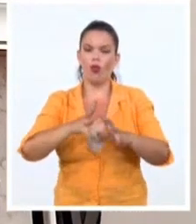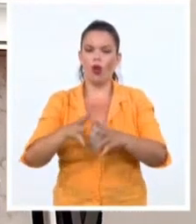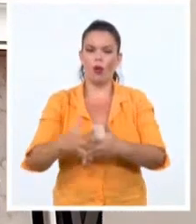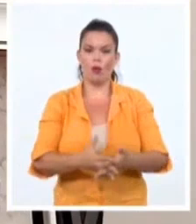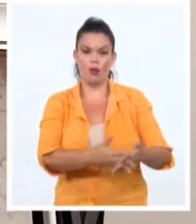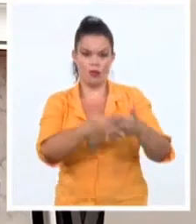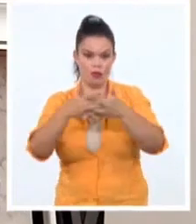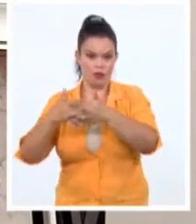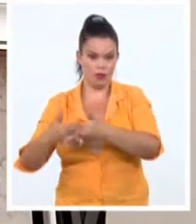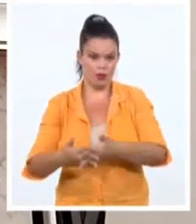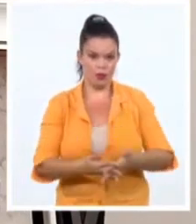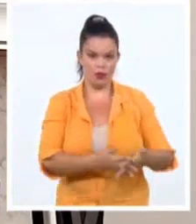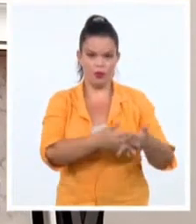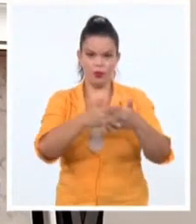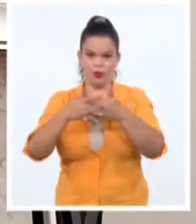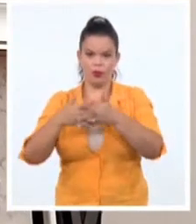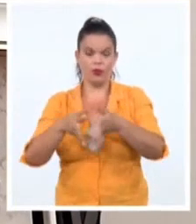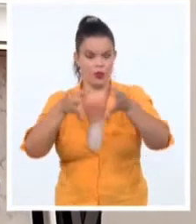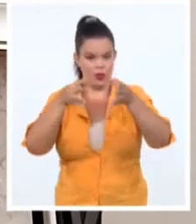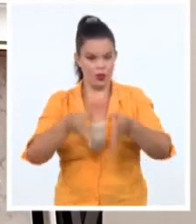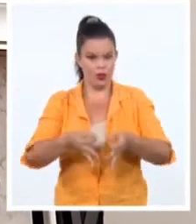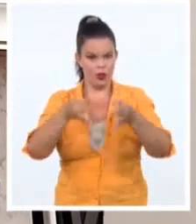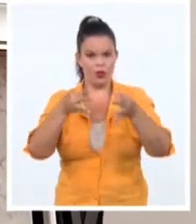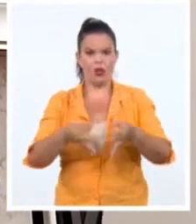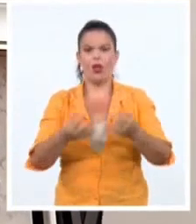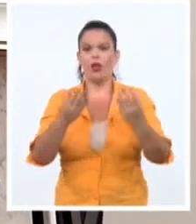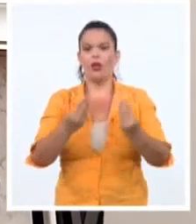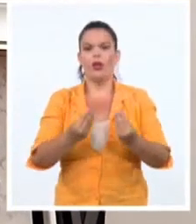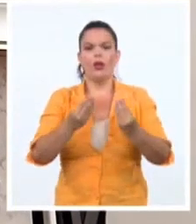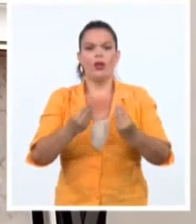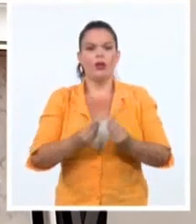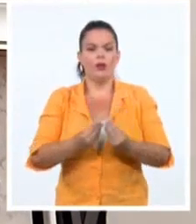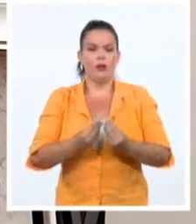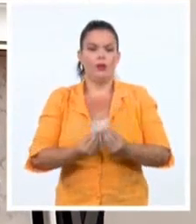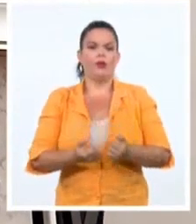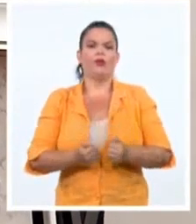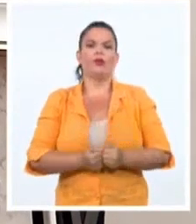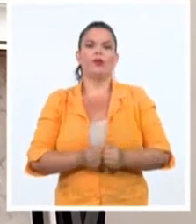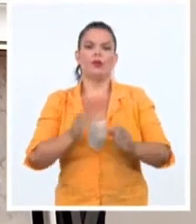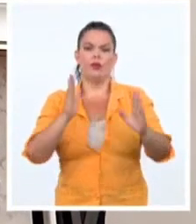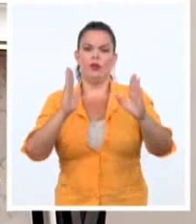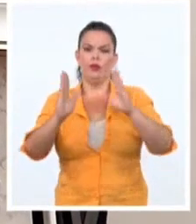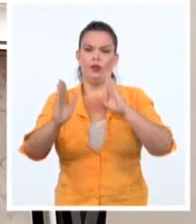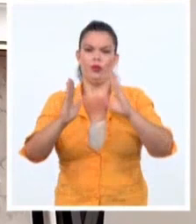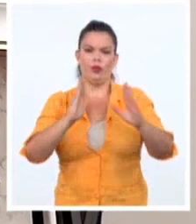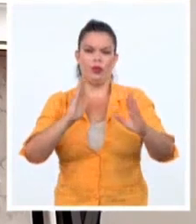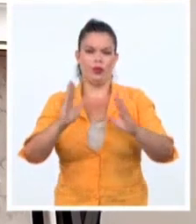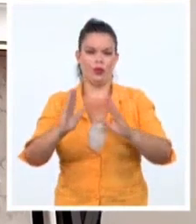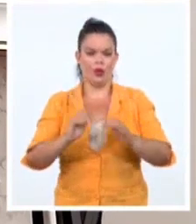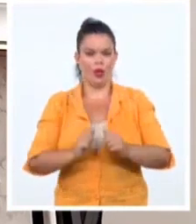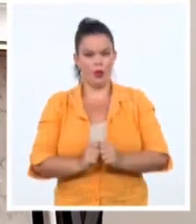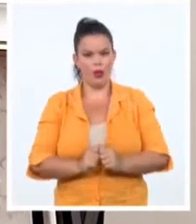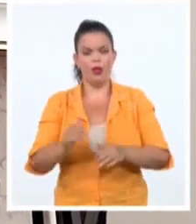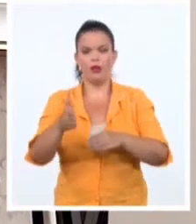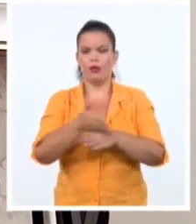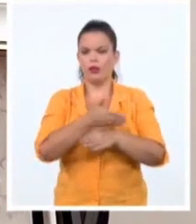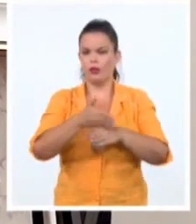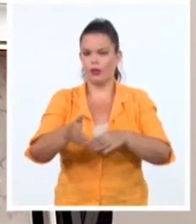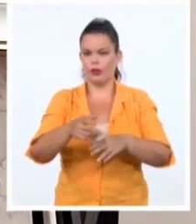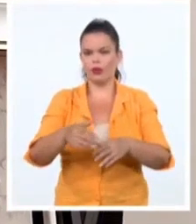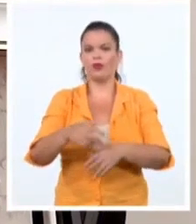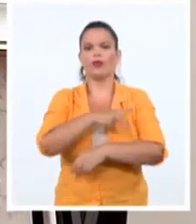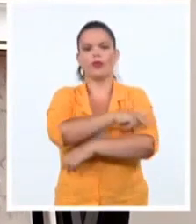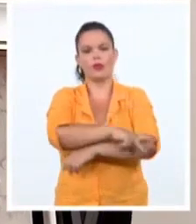ha ejecutado durante la época contemporánea en varios países.